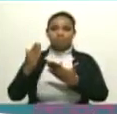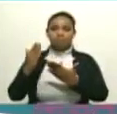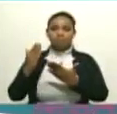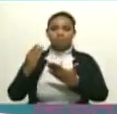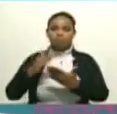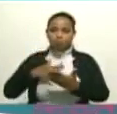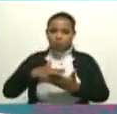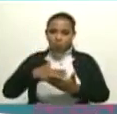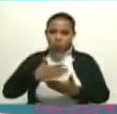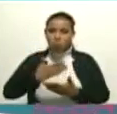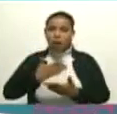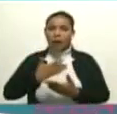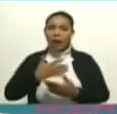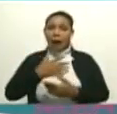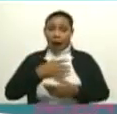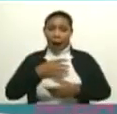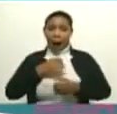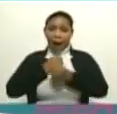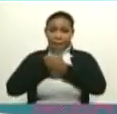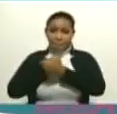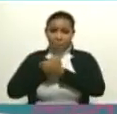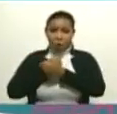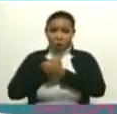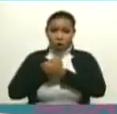mundo de odio, de intolerancia